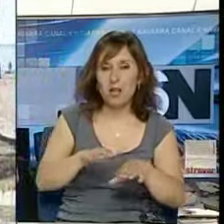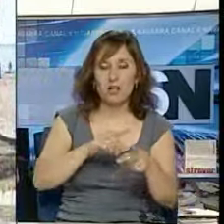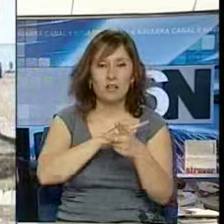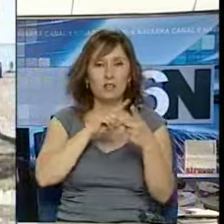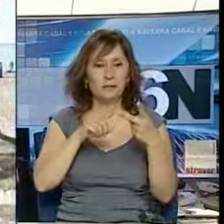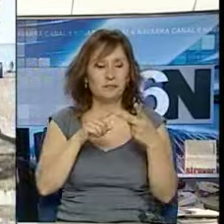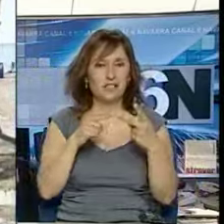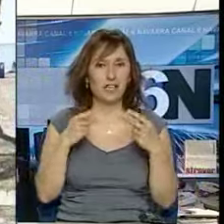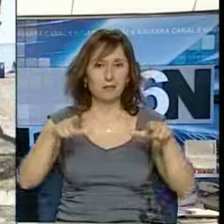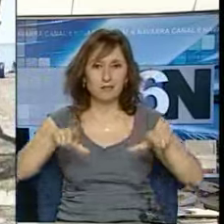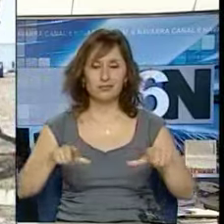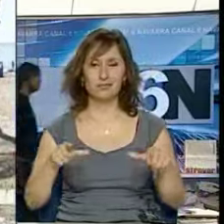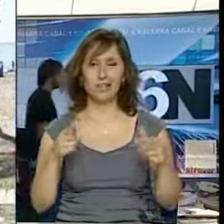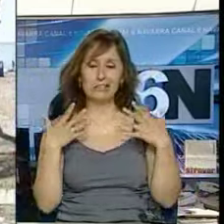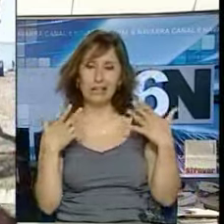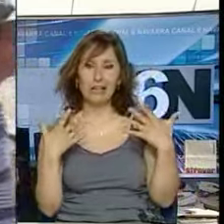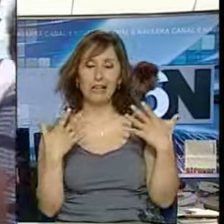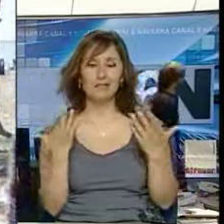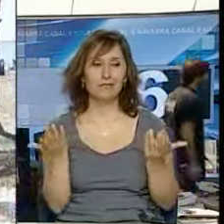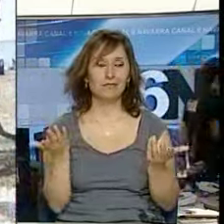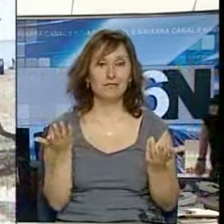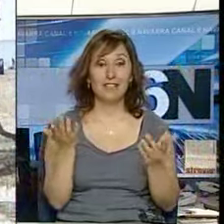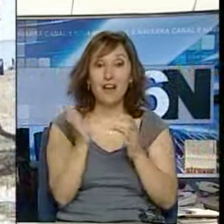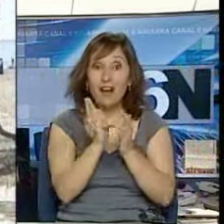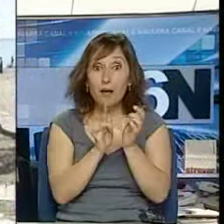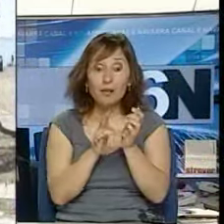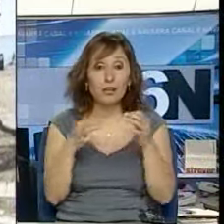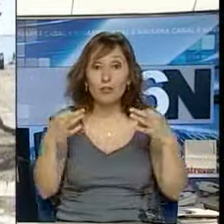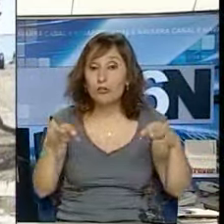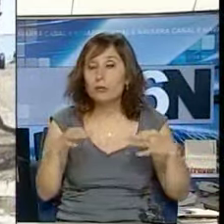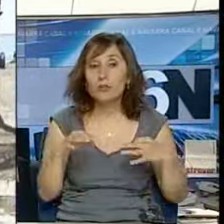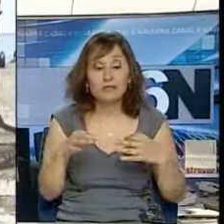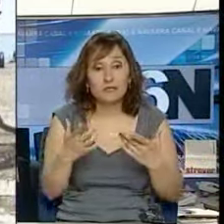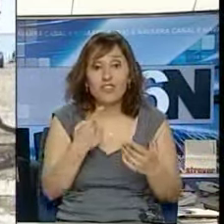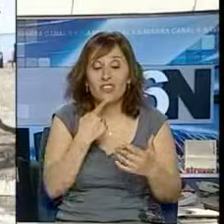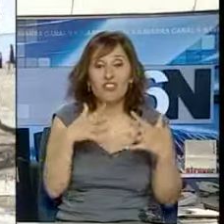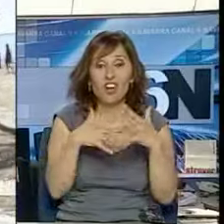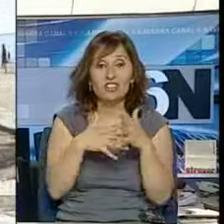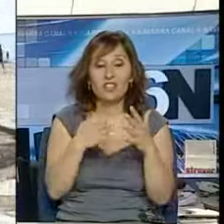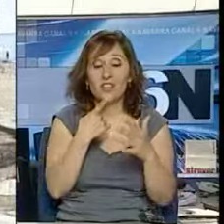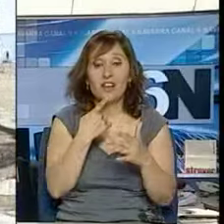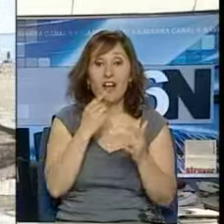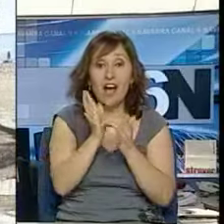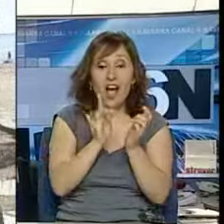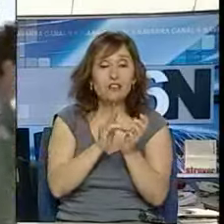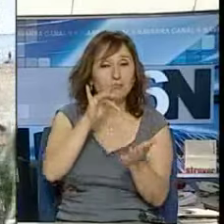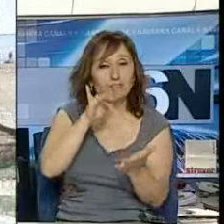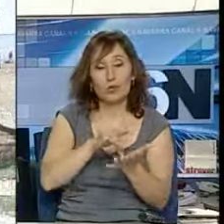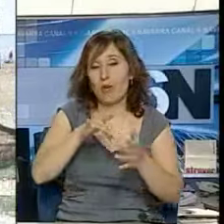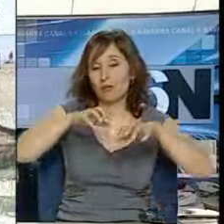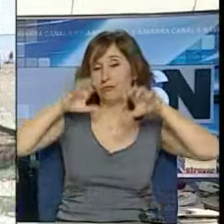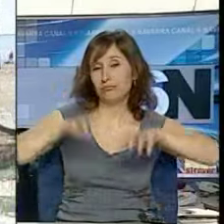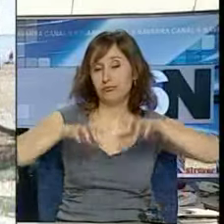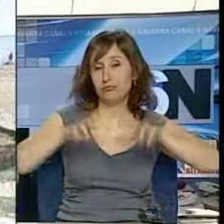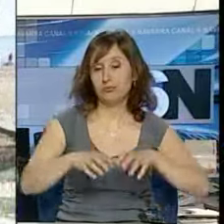en las terrazas, ha estado... Y el mes de abril pues suelen decir que en abril aguas mil. Y eso ha sido todo lo